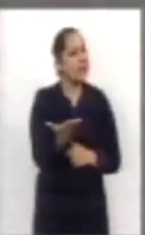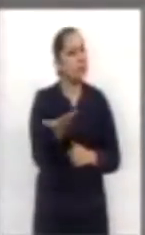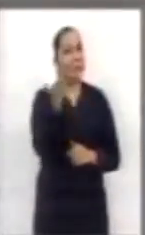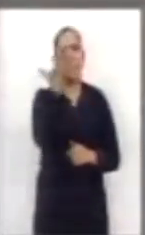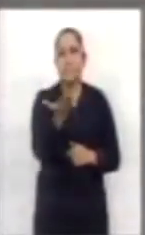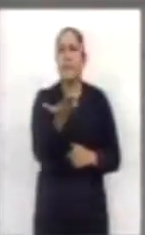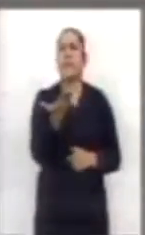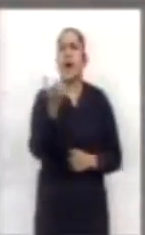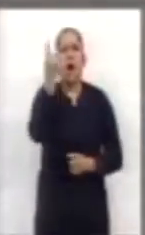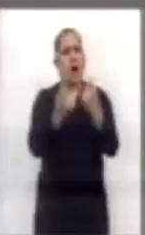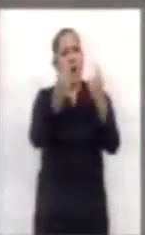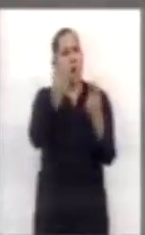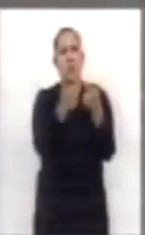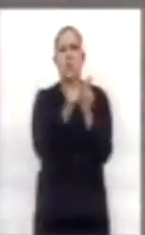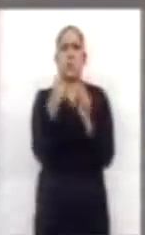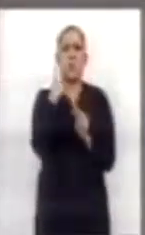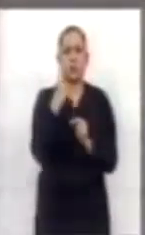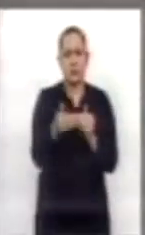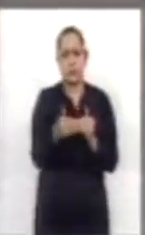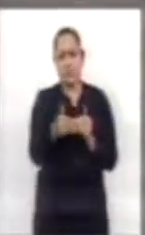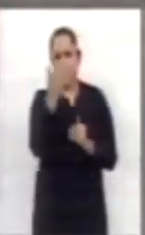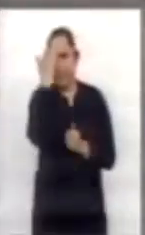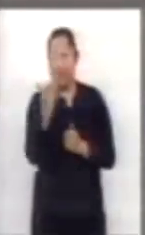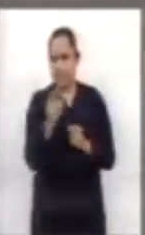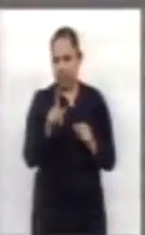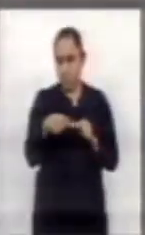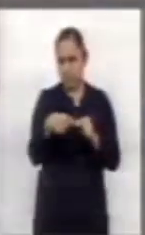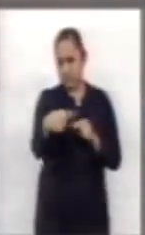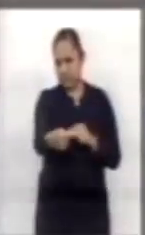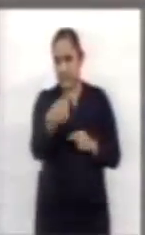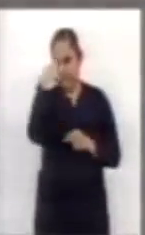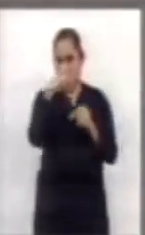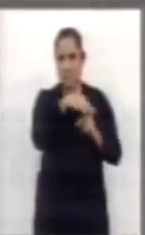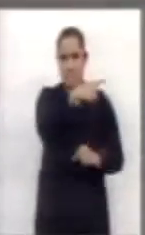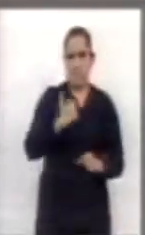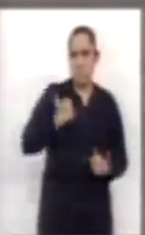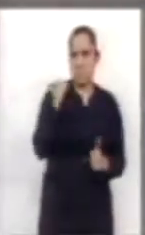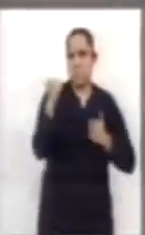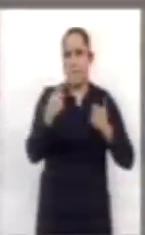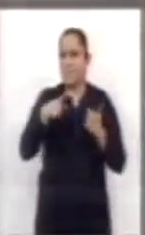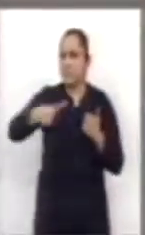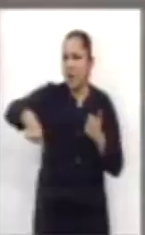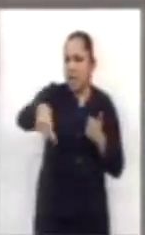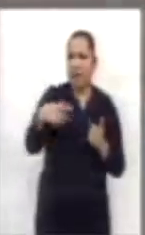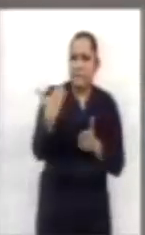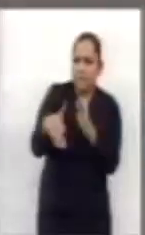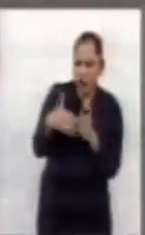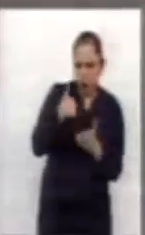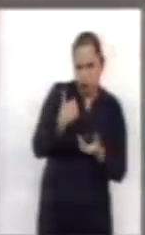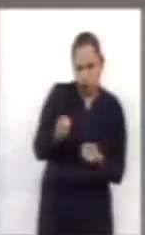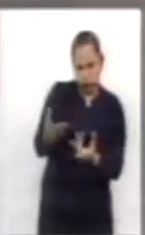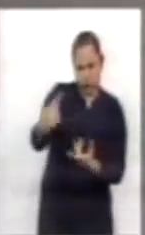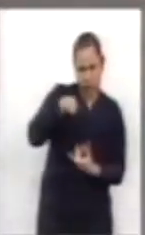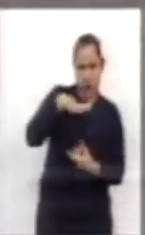Sobre todo, en estos tiempos, se debe dejar de lucrar con las necesidades de las familias y con las carencias en el hogar.